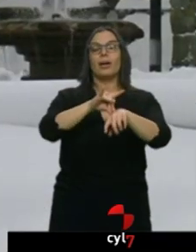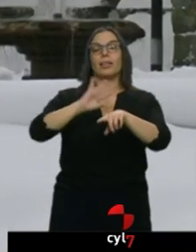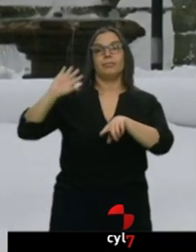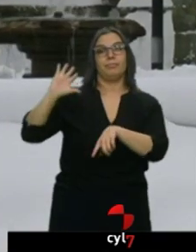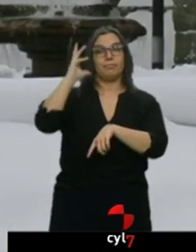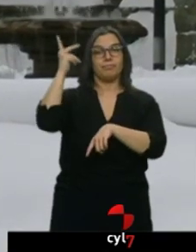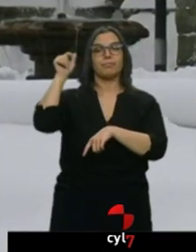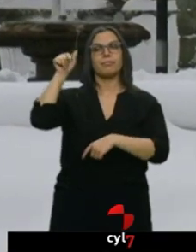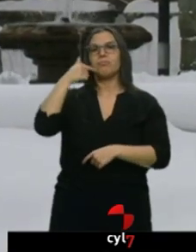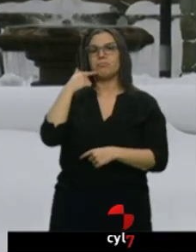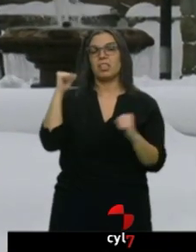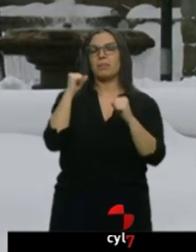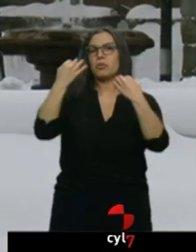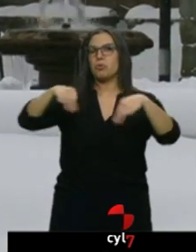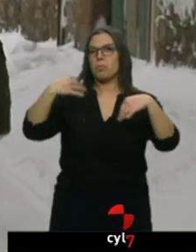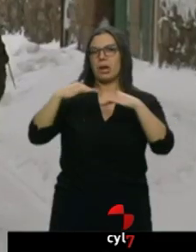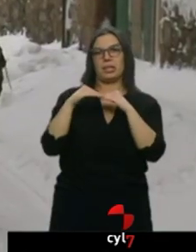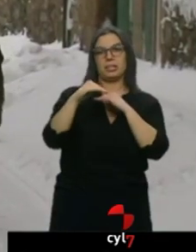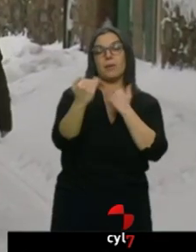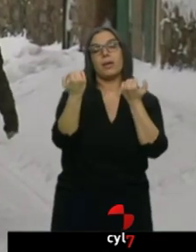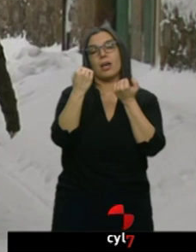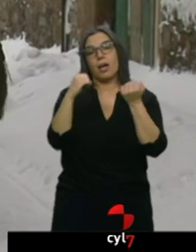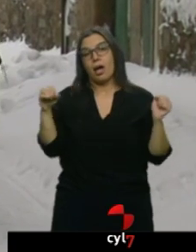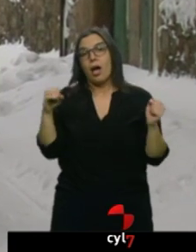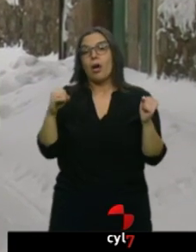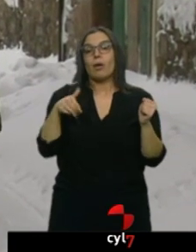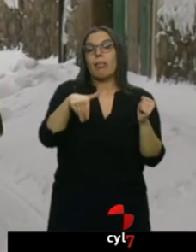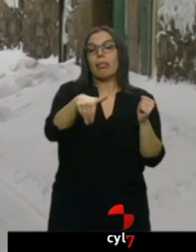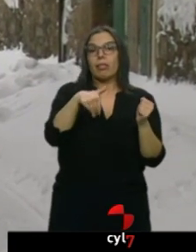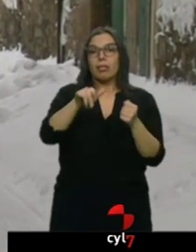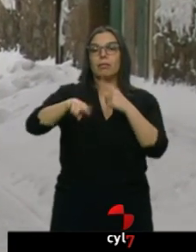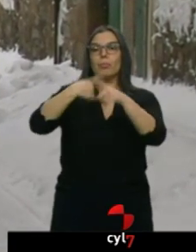normal, estable, aunque son predicciones a medio plazo que pueden cambiar.